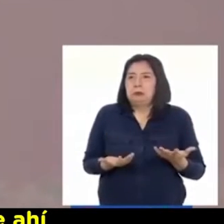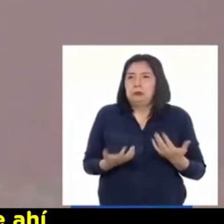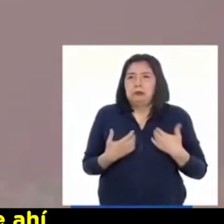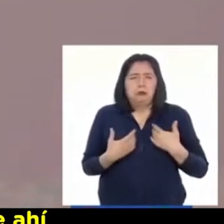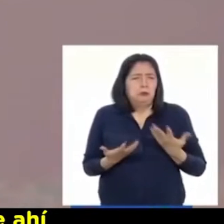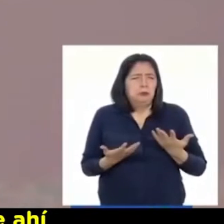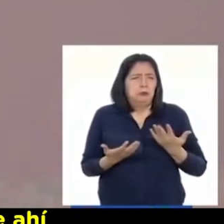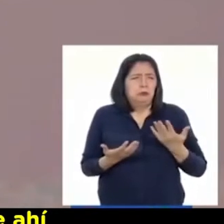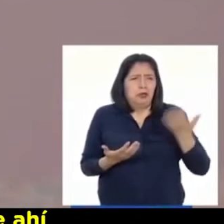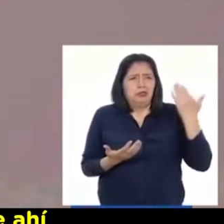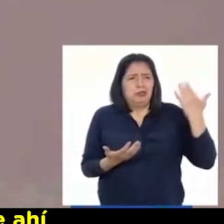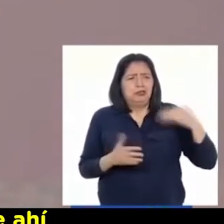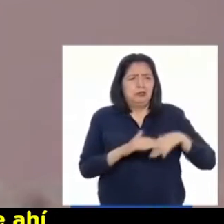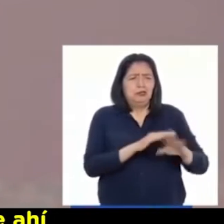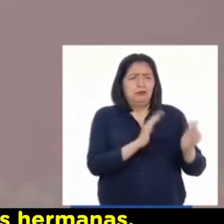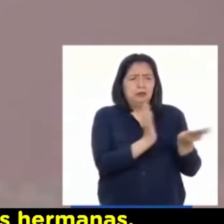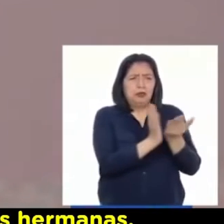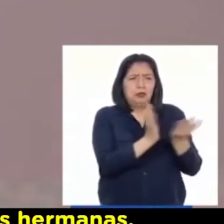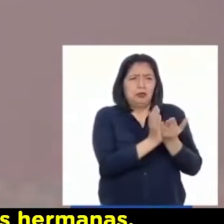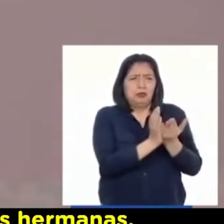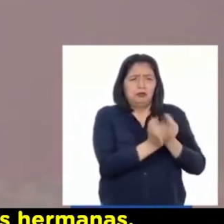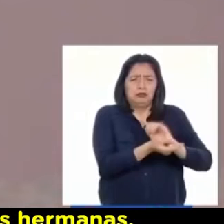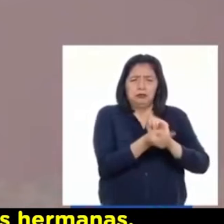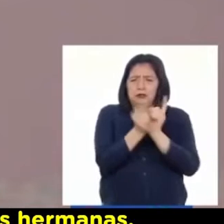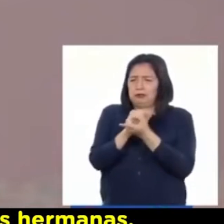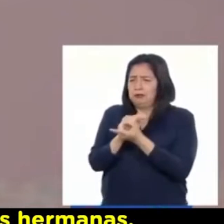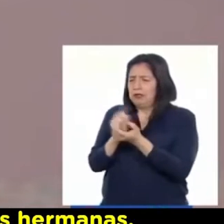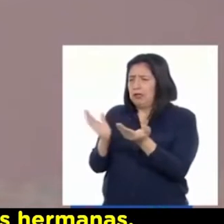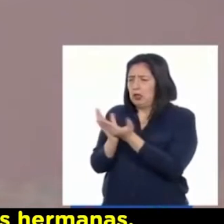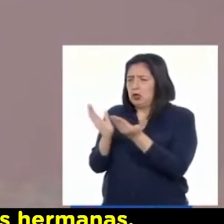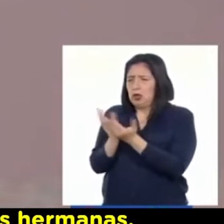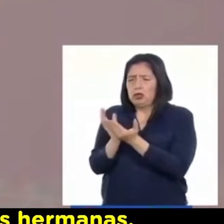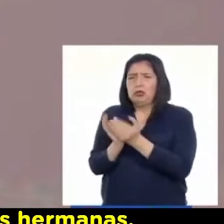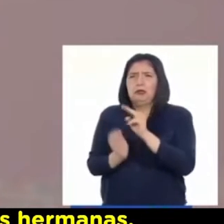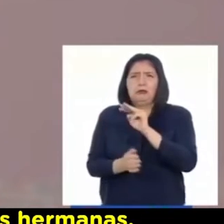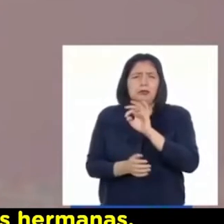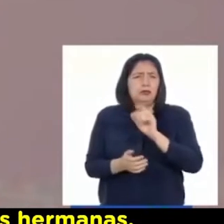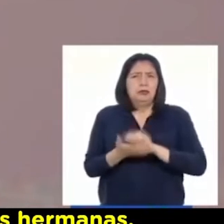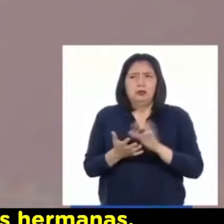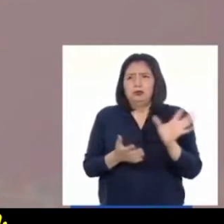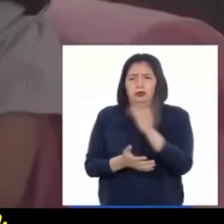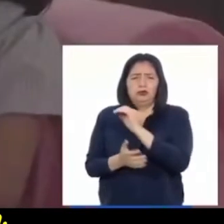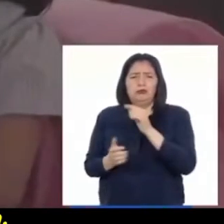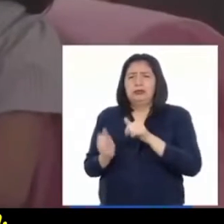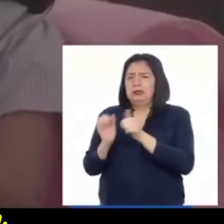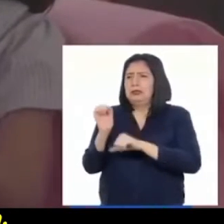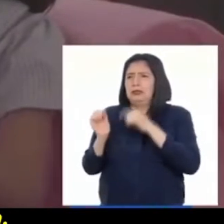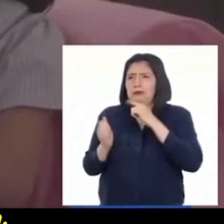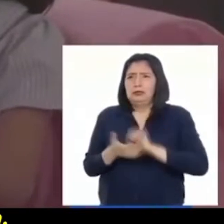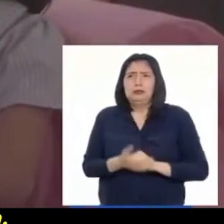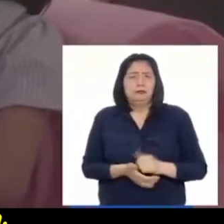en mi colegio, pero de ahí me cambié al Colegio María Reyes con todas mis hermanas. El tema de lo que es